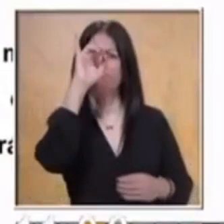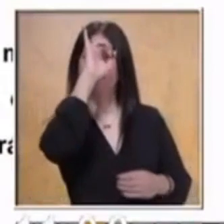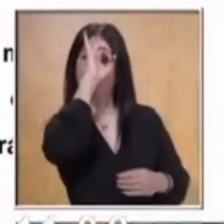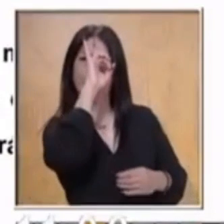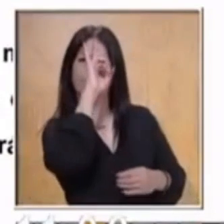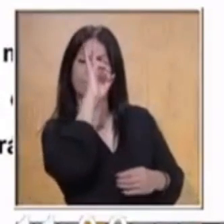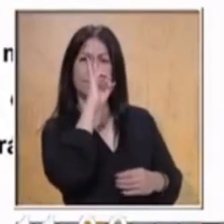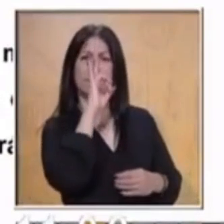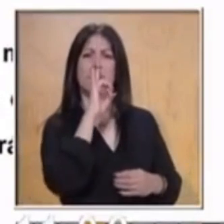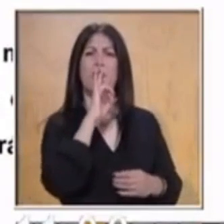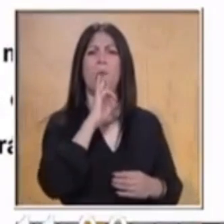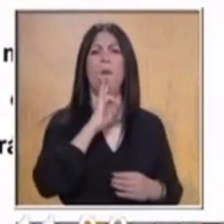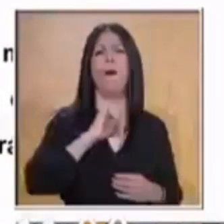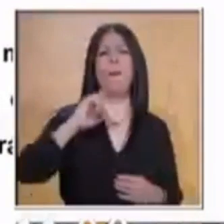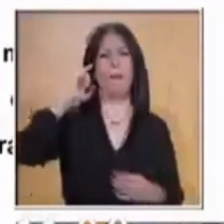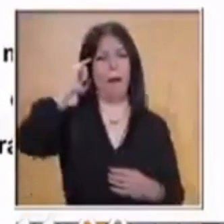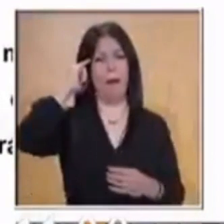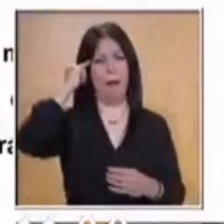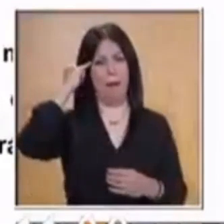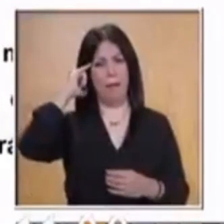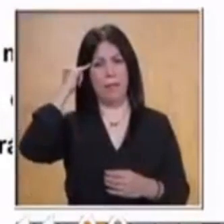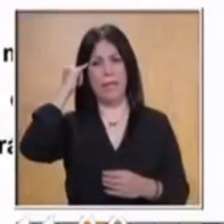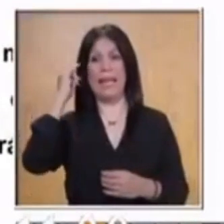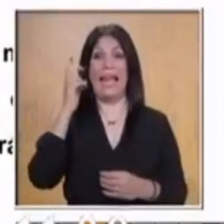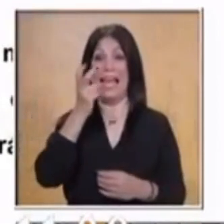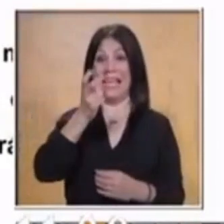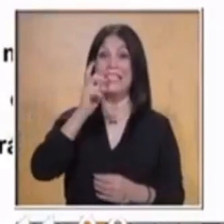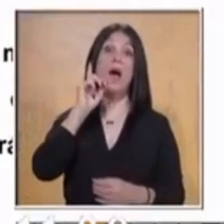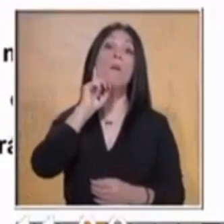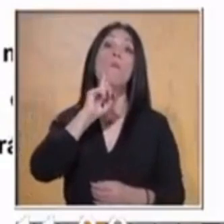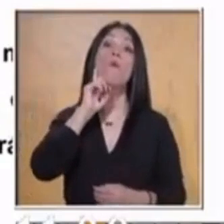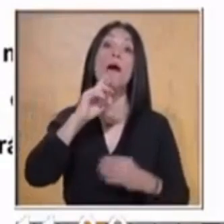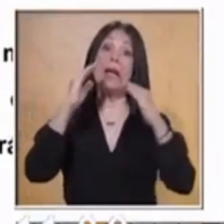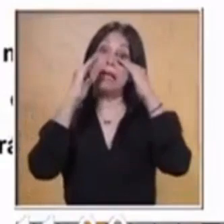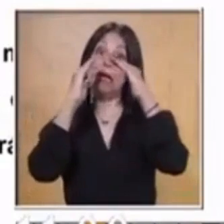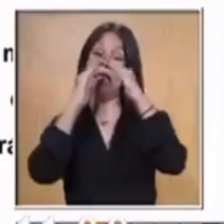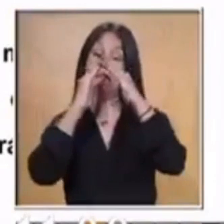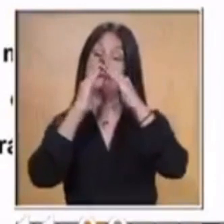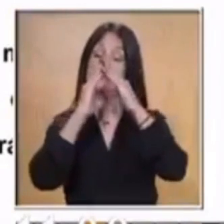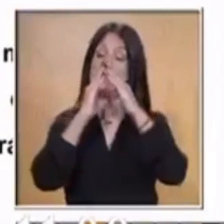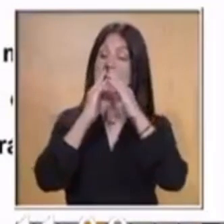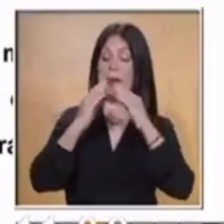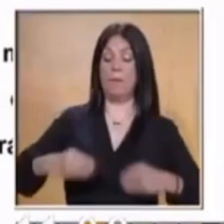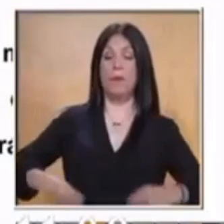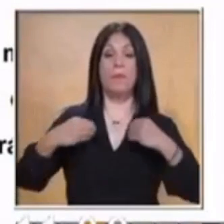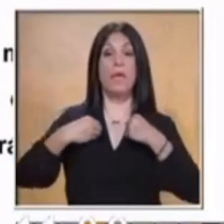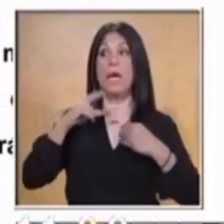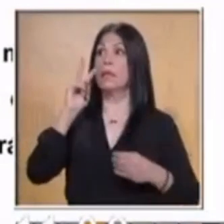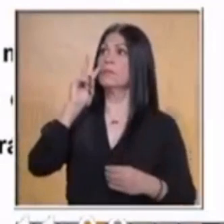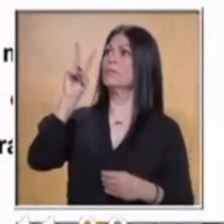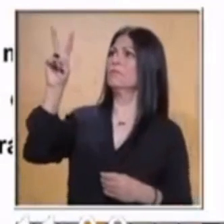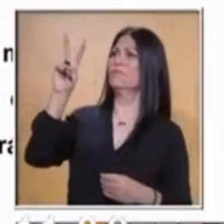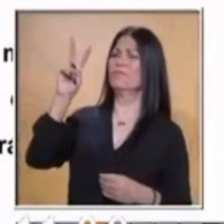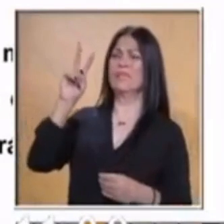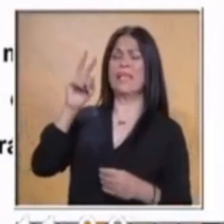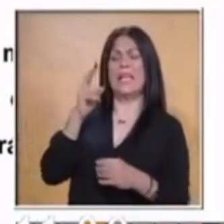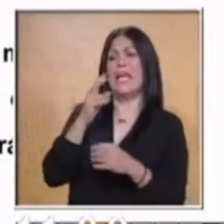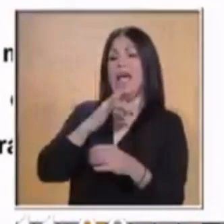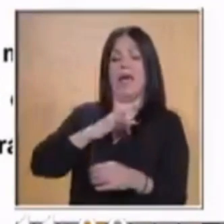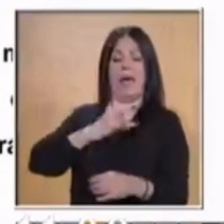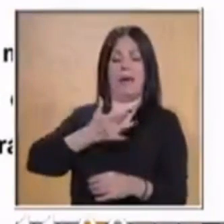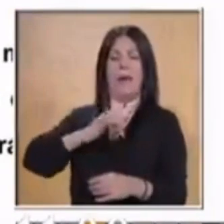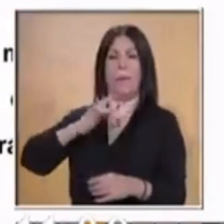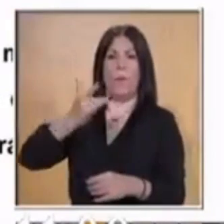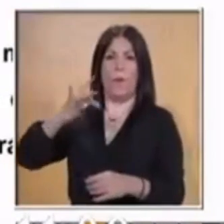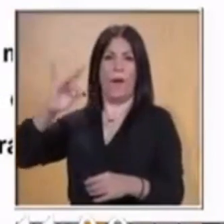indígena. Quien se había enamorado de un hombre guapo y de buena posición. ¿De dónde venía esta